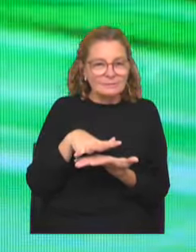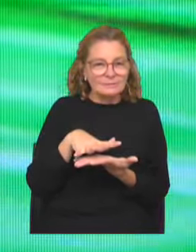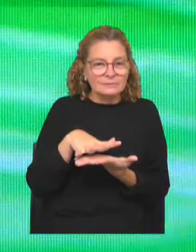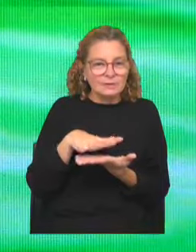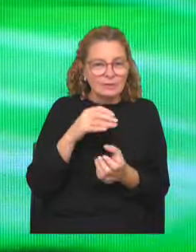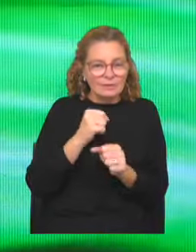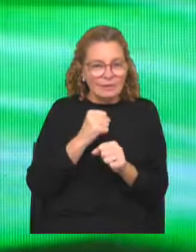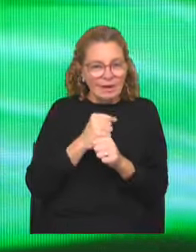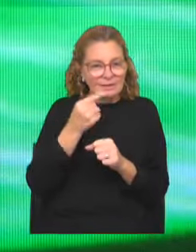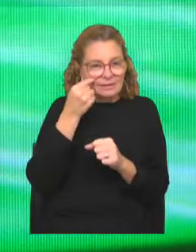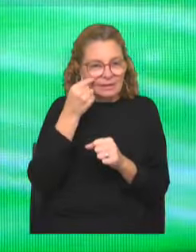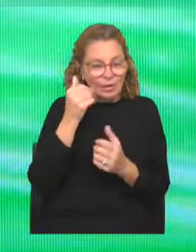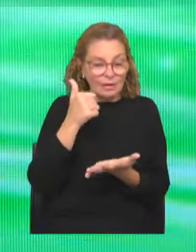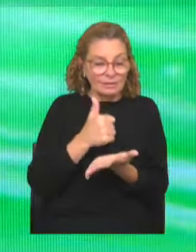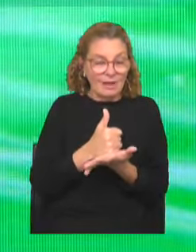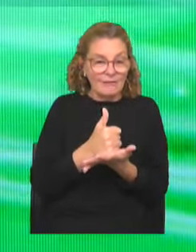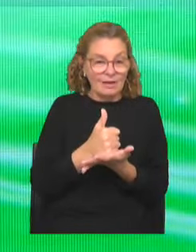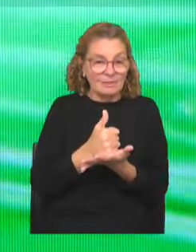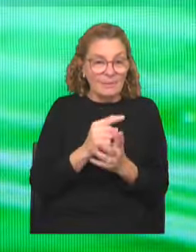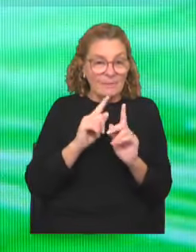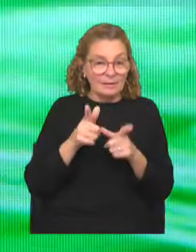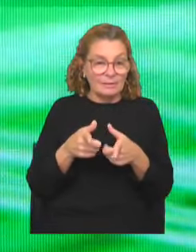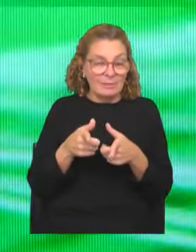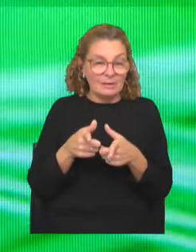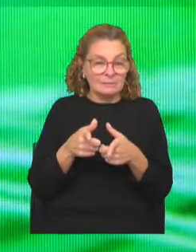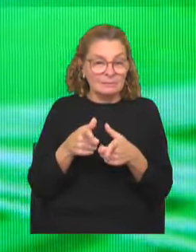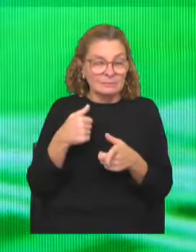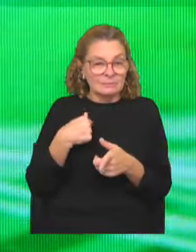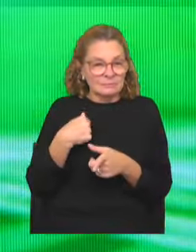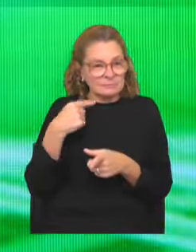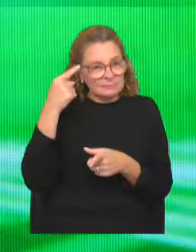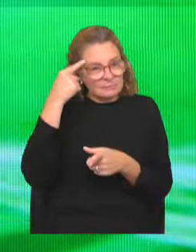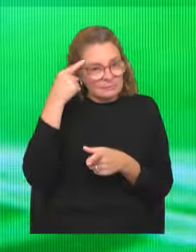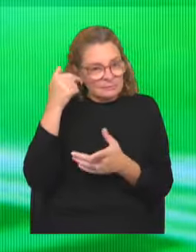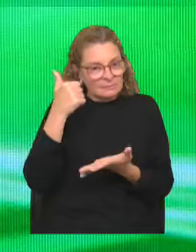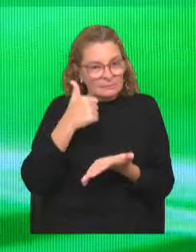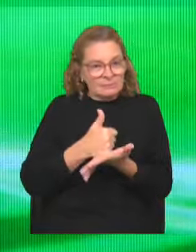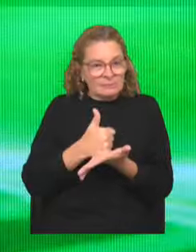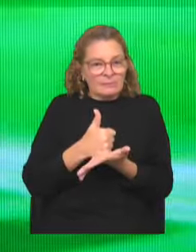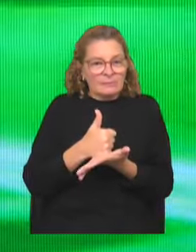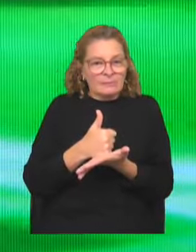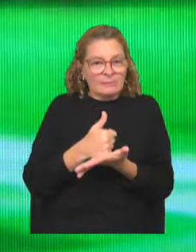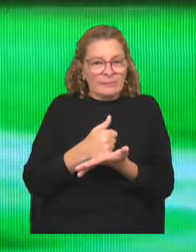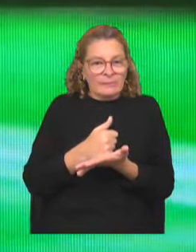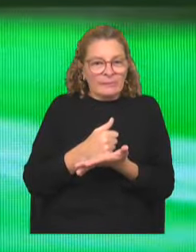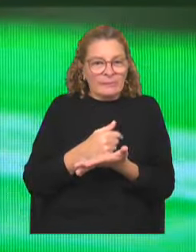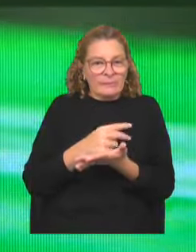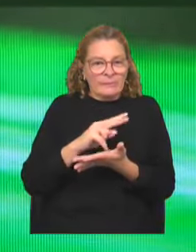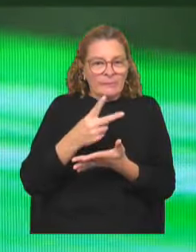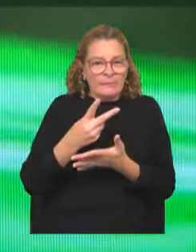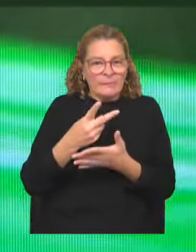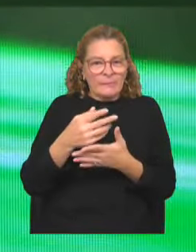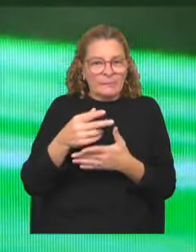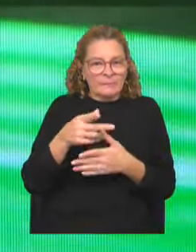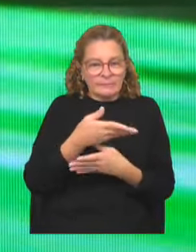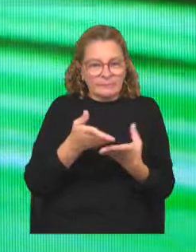trabajar con testigos que estuvieron presenciales, que yo lo tenía como muy presente para el segundo cuadro del espectáculo. Es un